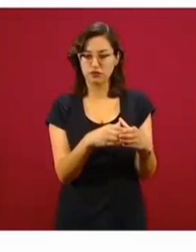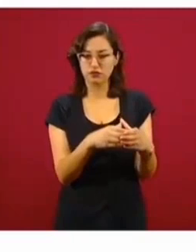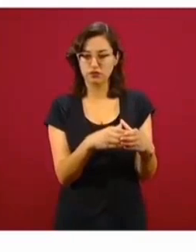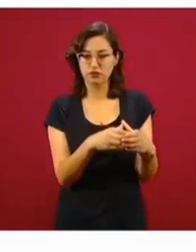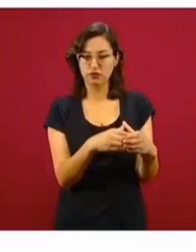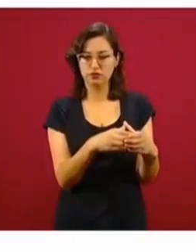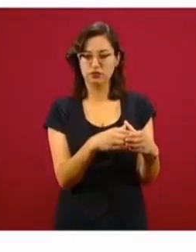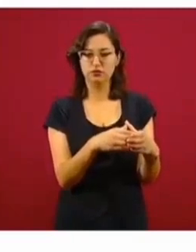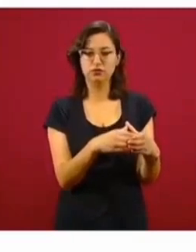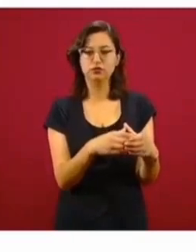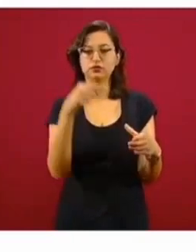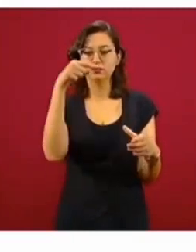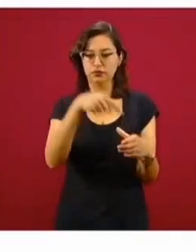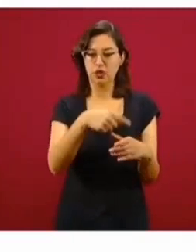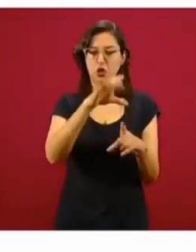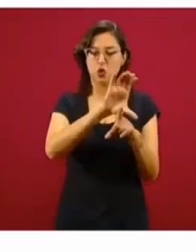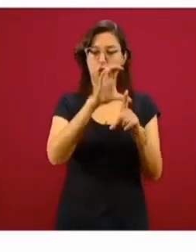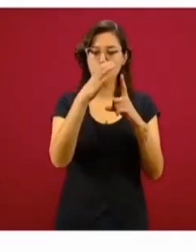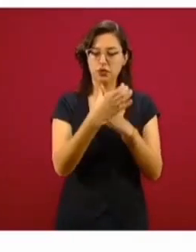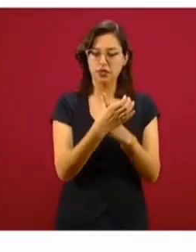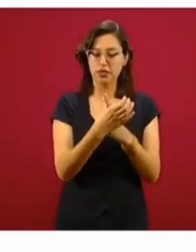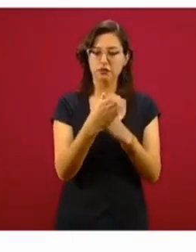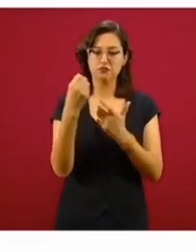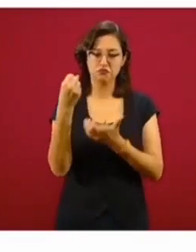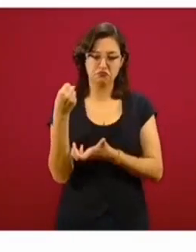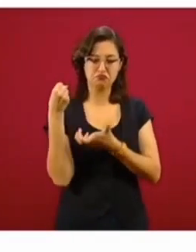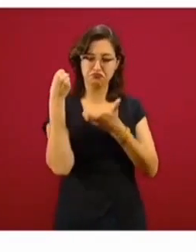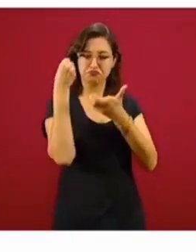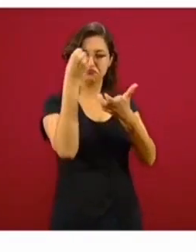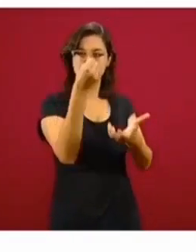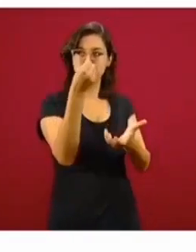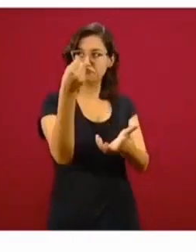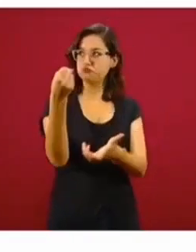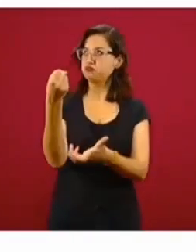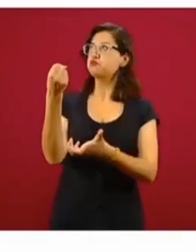Y ese comité es el que recibe los fondos.